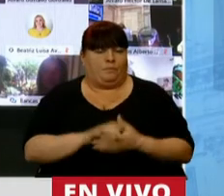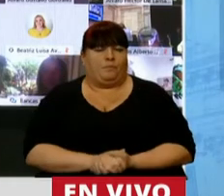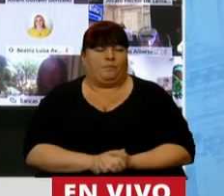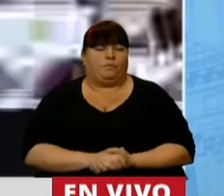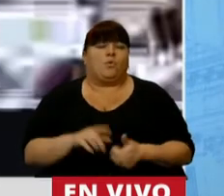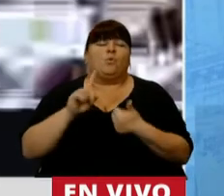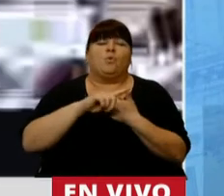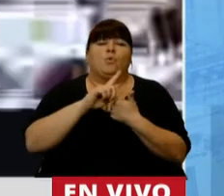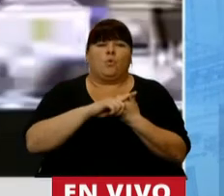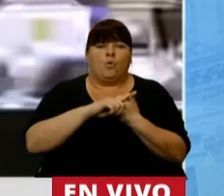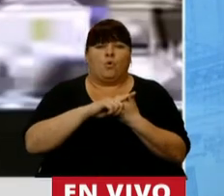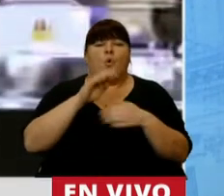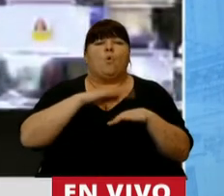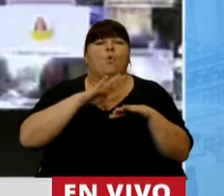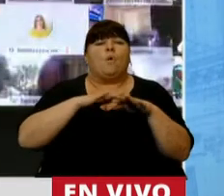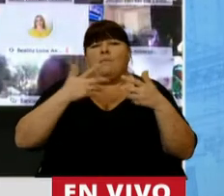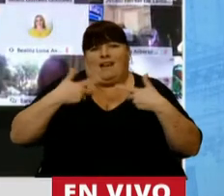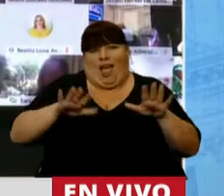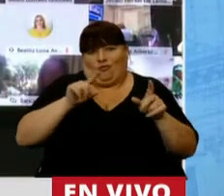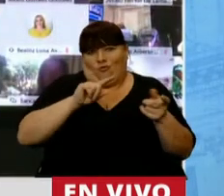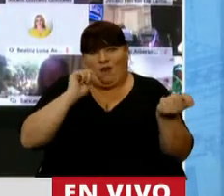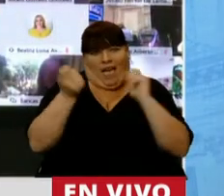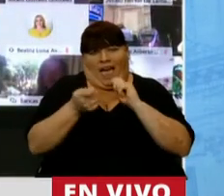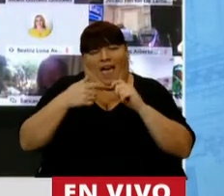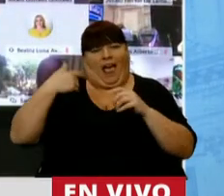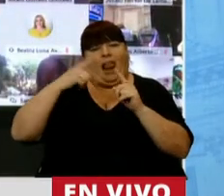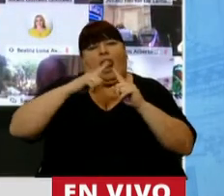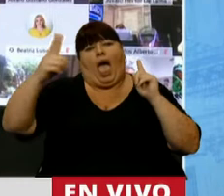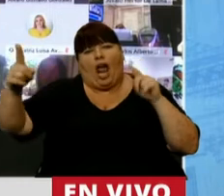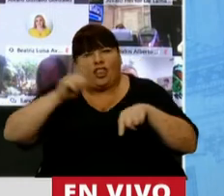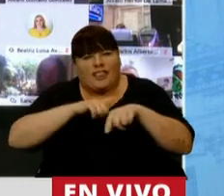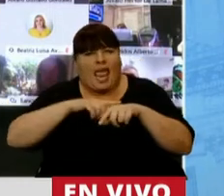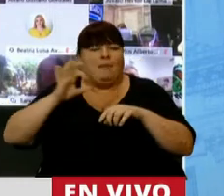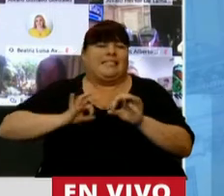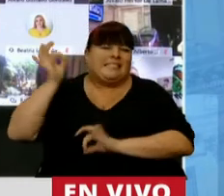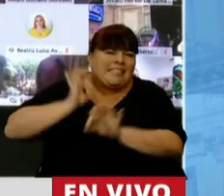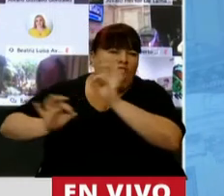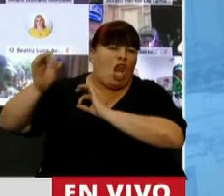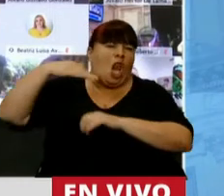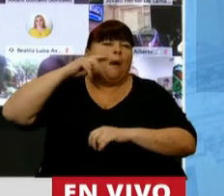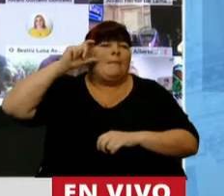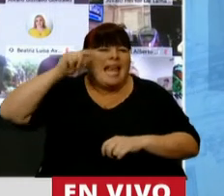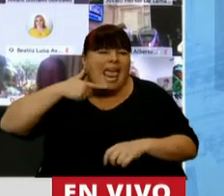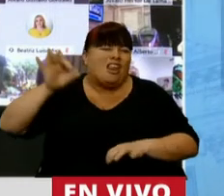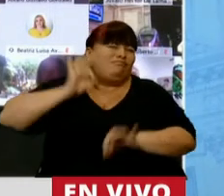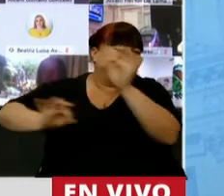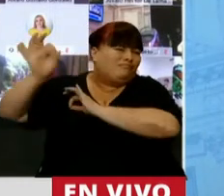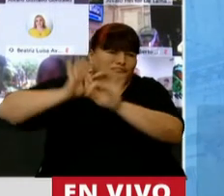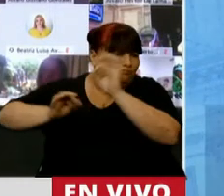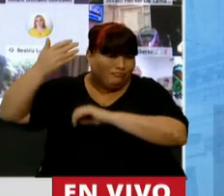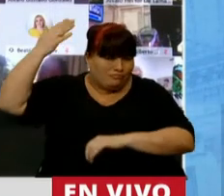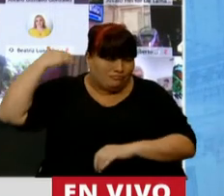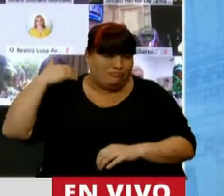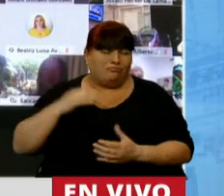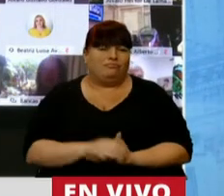Uno es por los ciclos naturales de largos periodos, siglos, milenios, decenas de miles de años